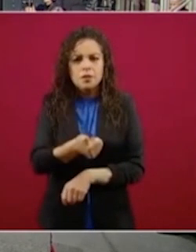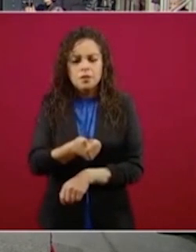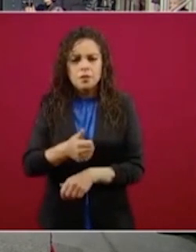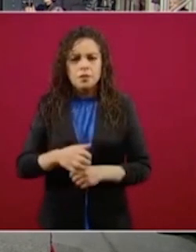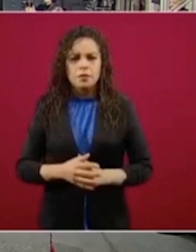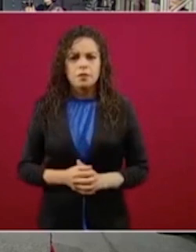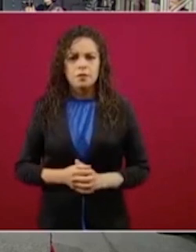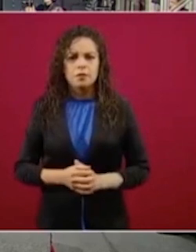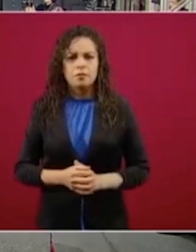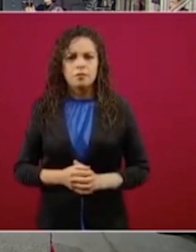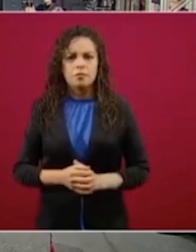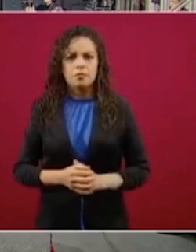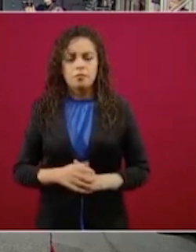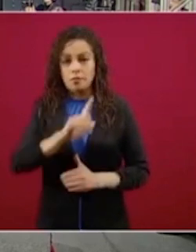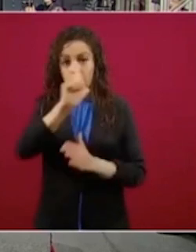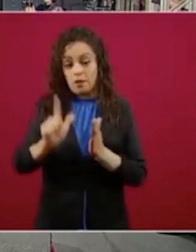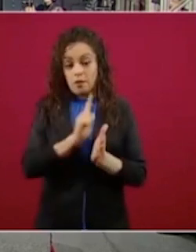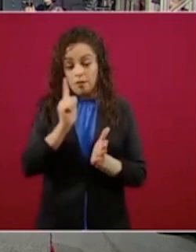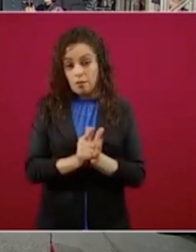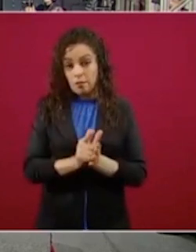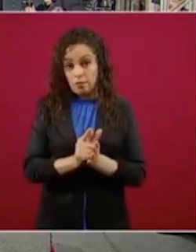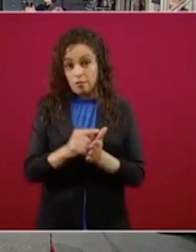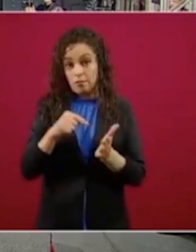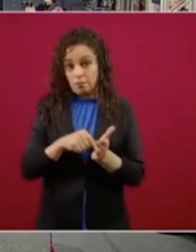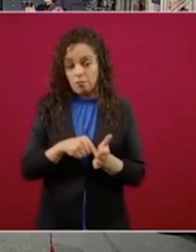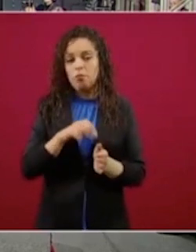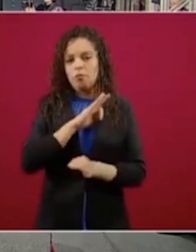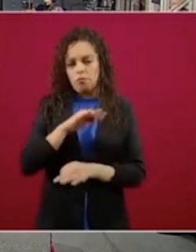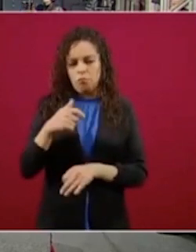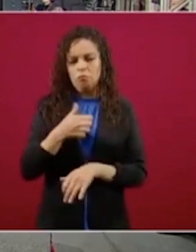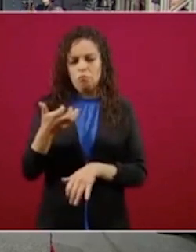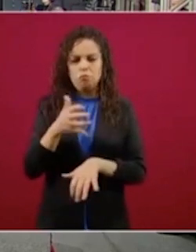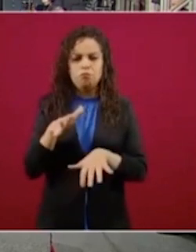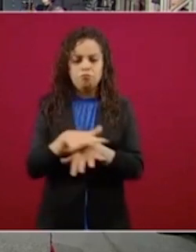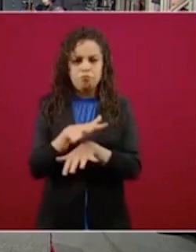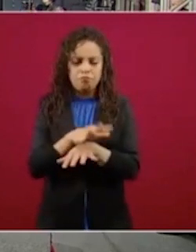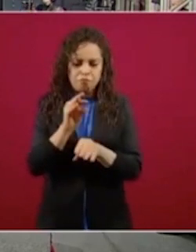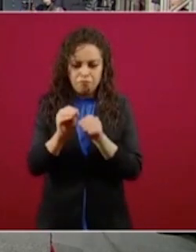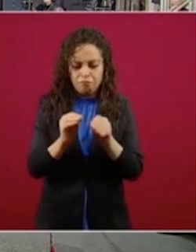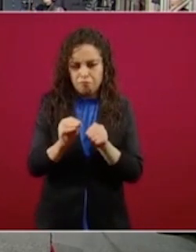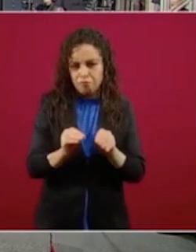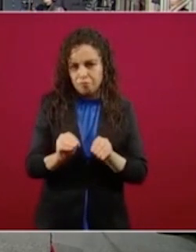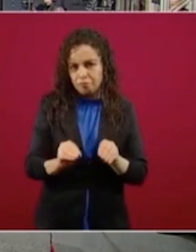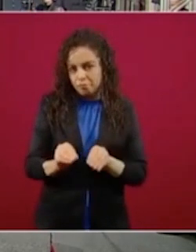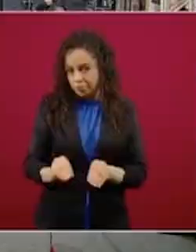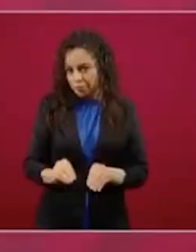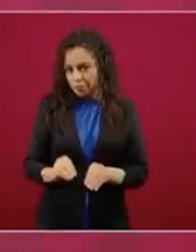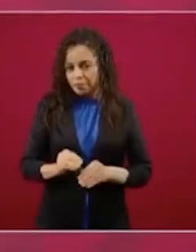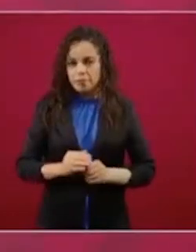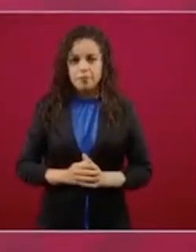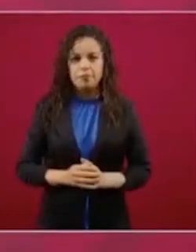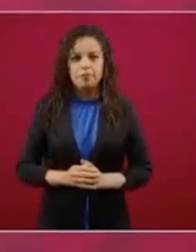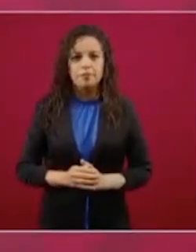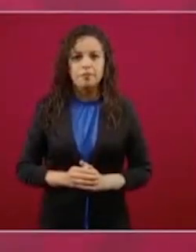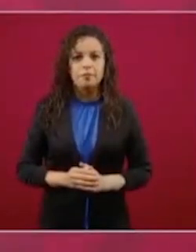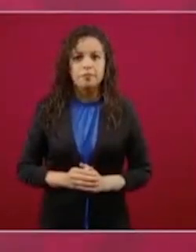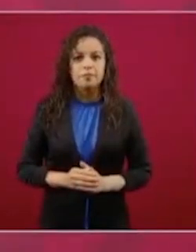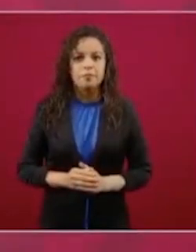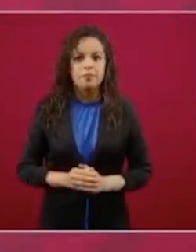poder dentro de la ley hacer los ajustes, entonces lo que queremos hacer es